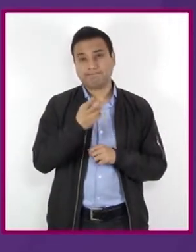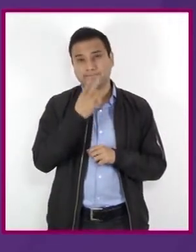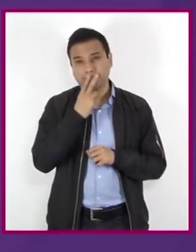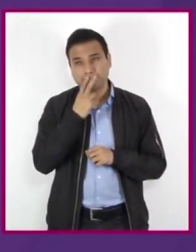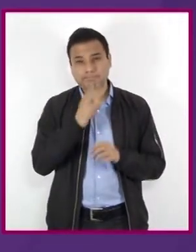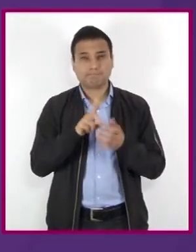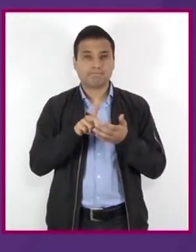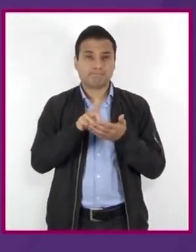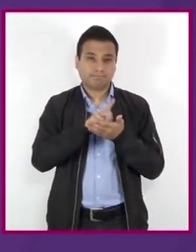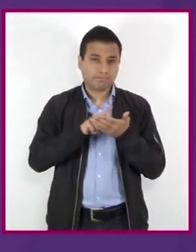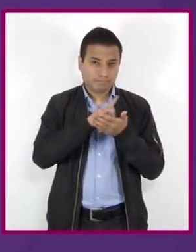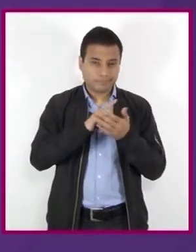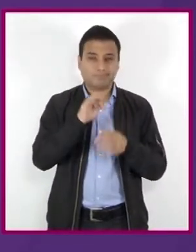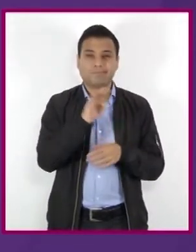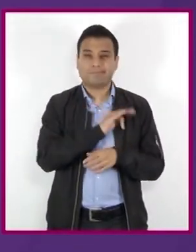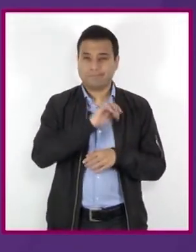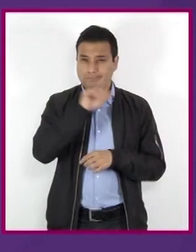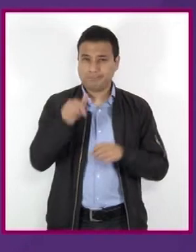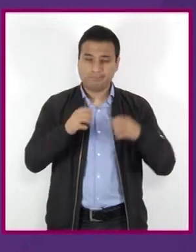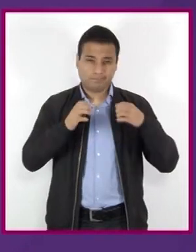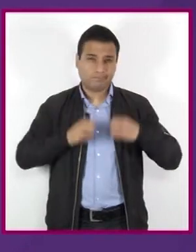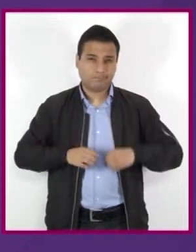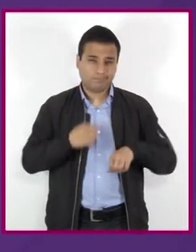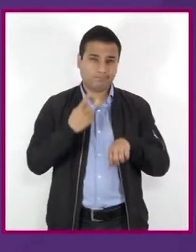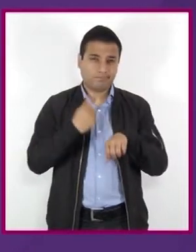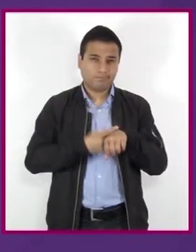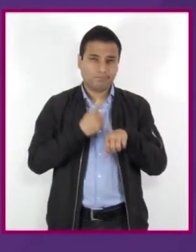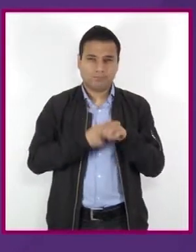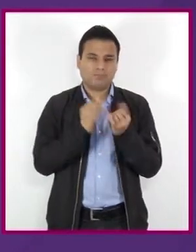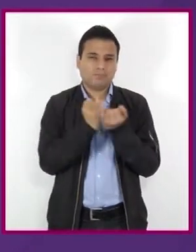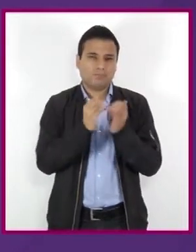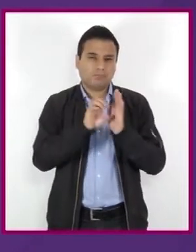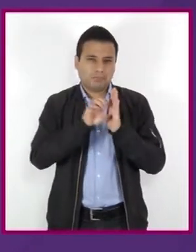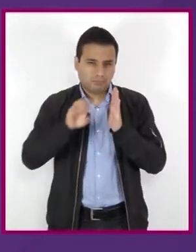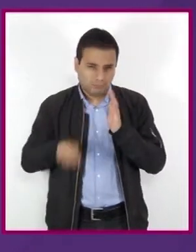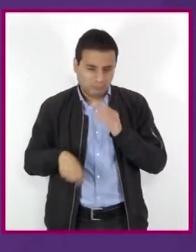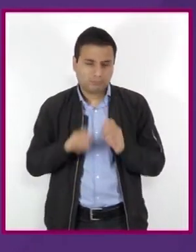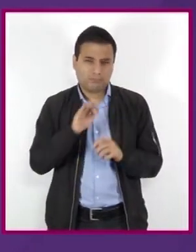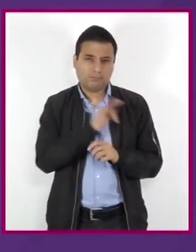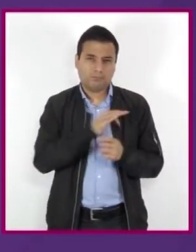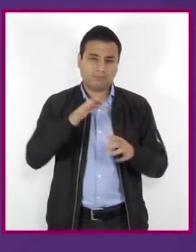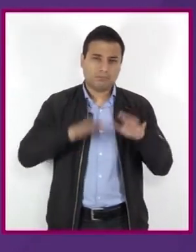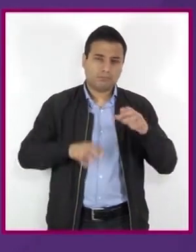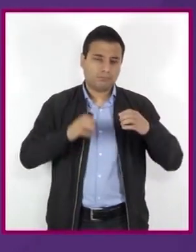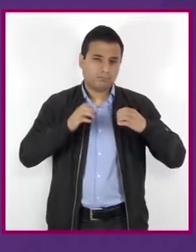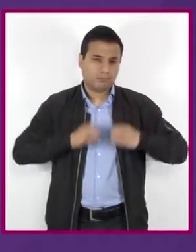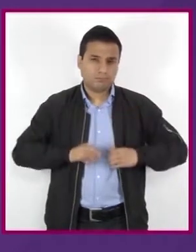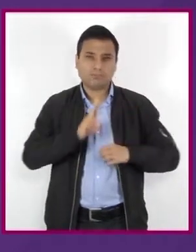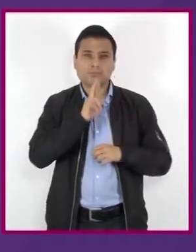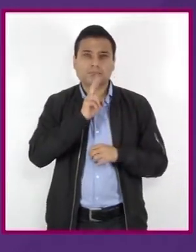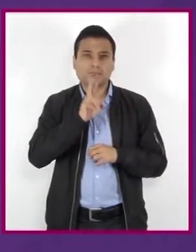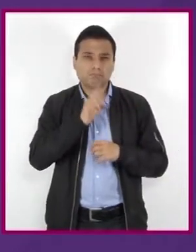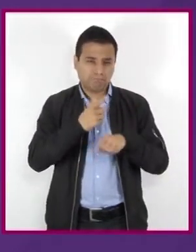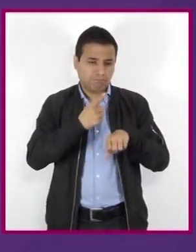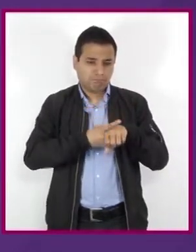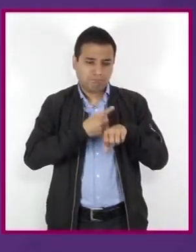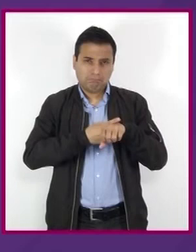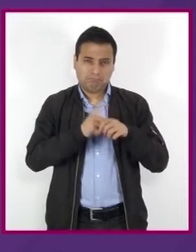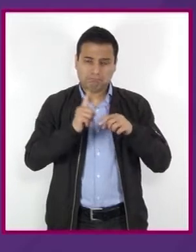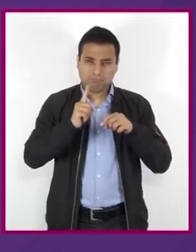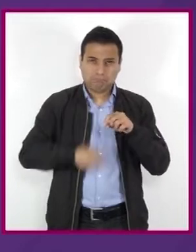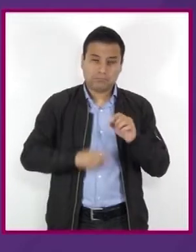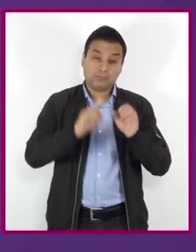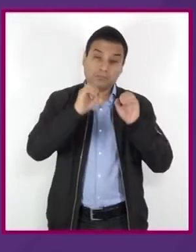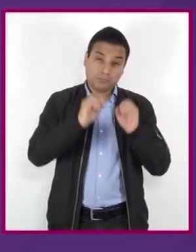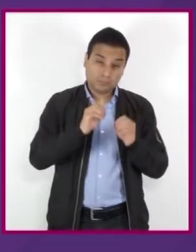Puede generar, como algunas medicinas, una mejoría en términos de una enfermedad o puede generar algunas